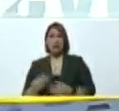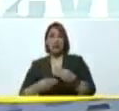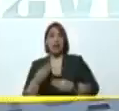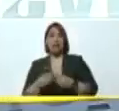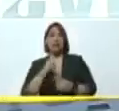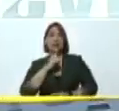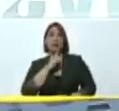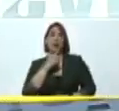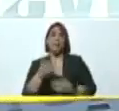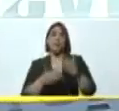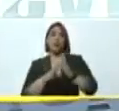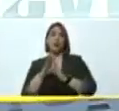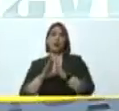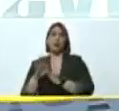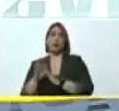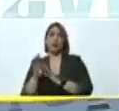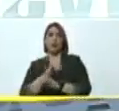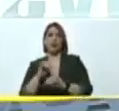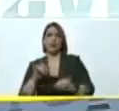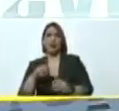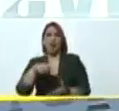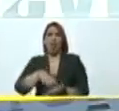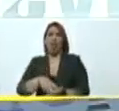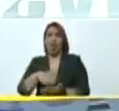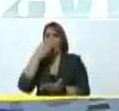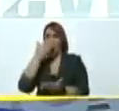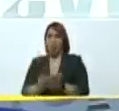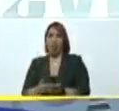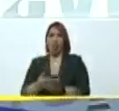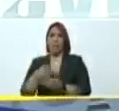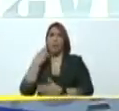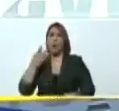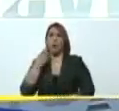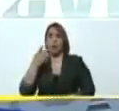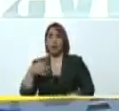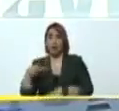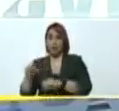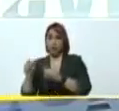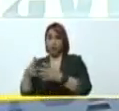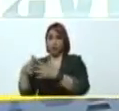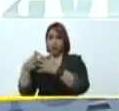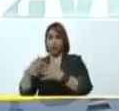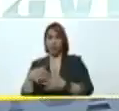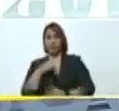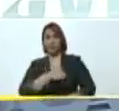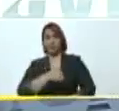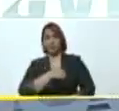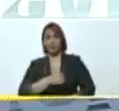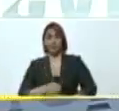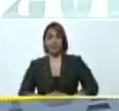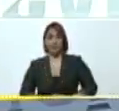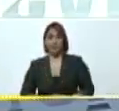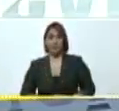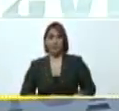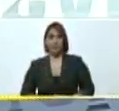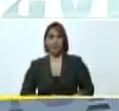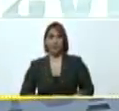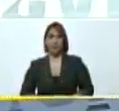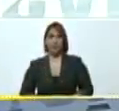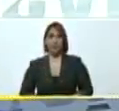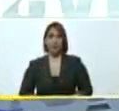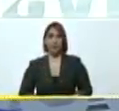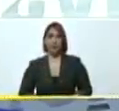progresista y termina de rodillas a la política del imperio norteamericano, lamentablemente, lamentablemente,